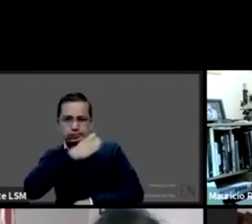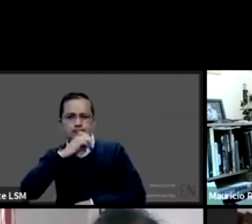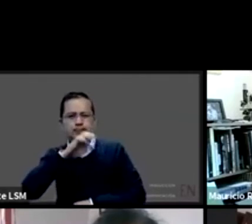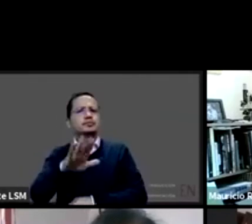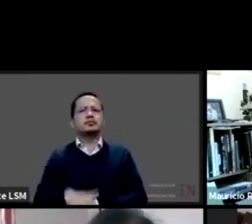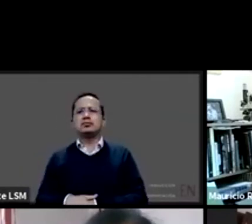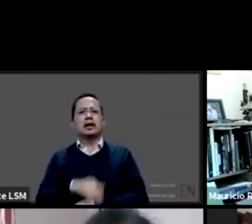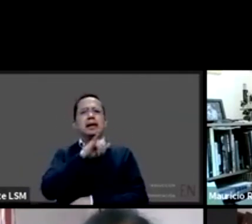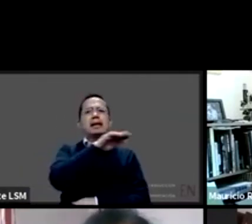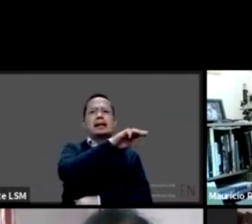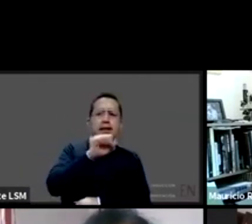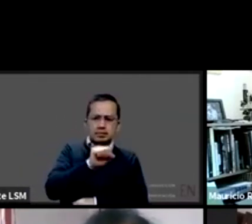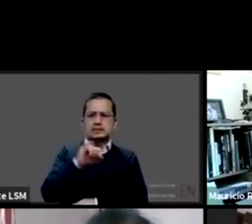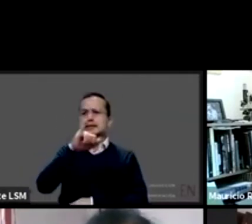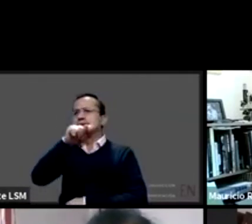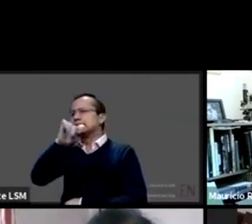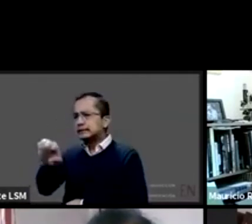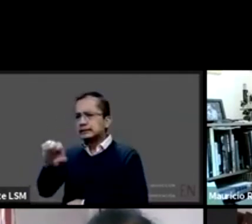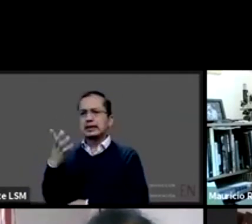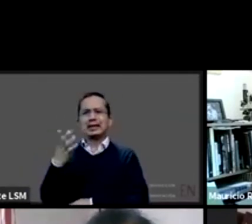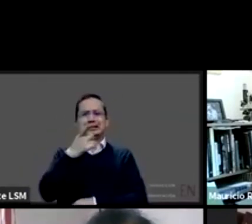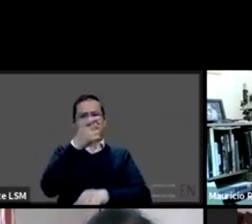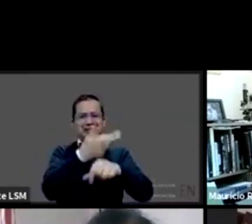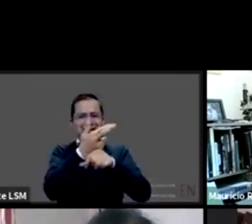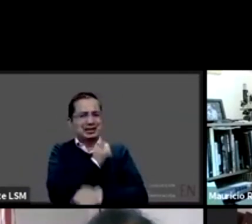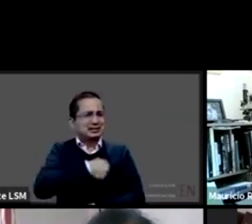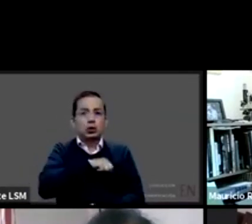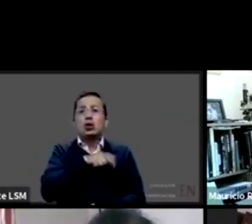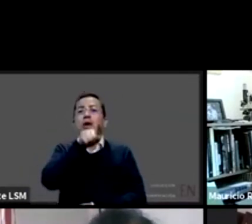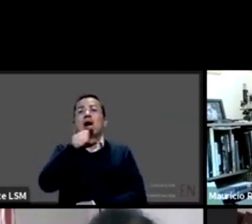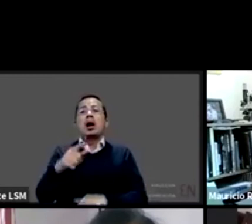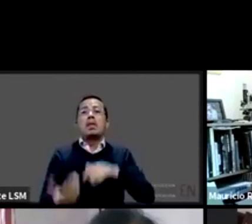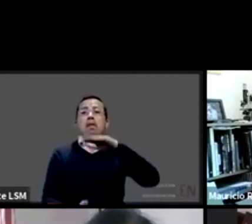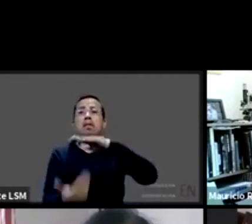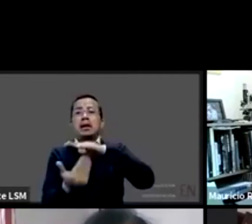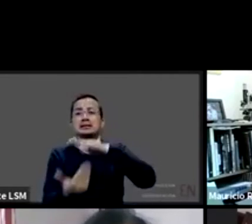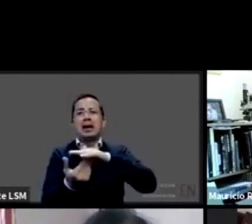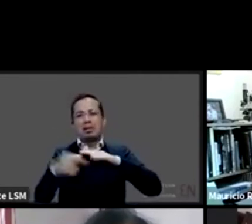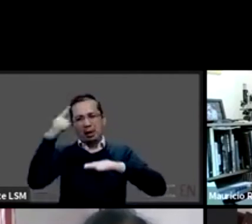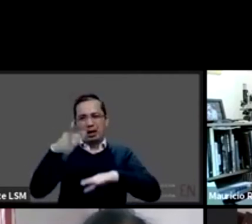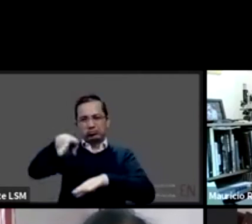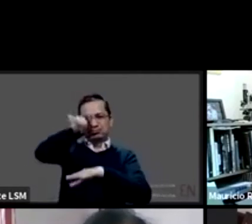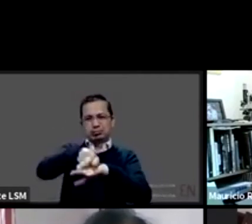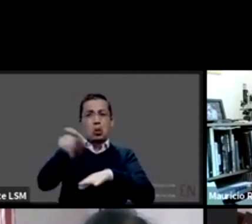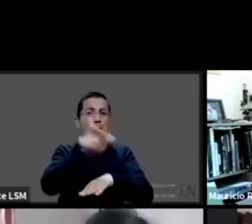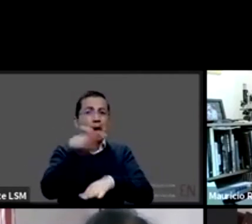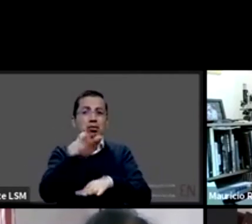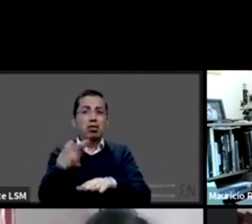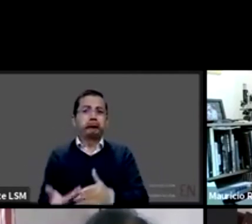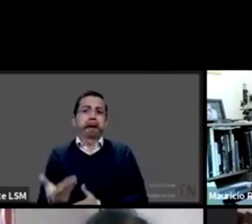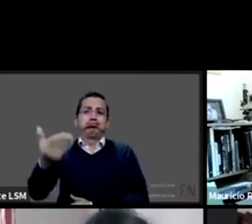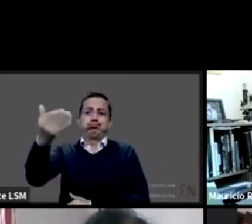Secretarías de Salud, mesas de exploración física de la década de los 80, de la década de los 70,